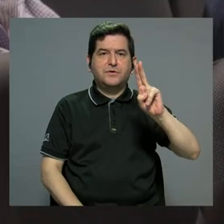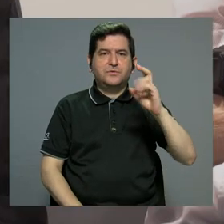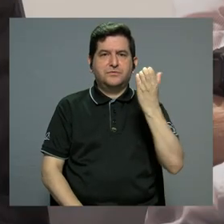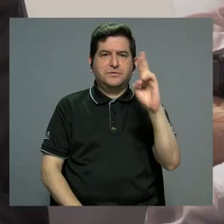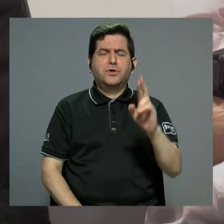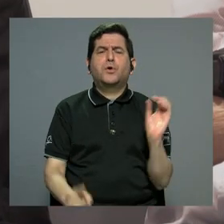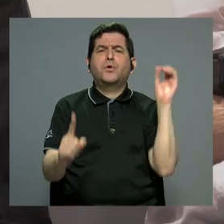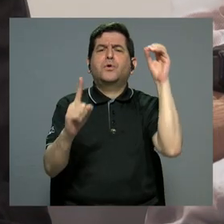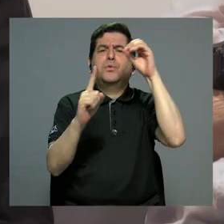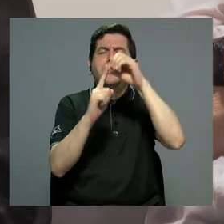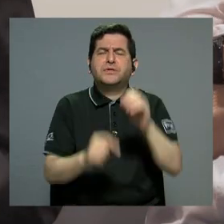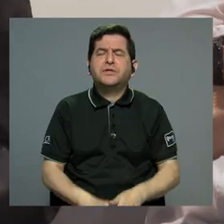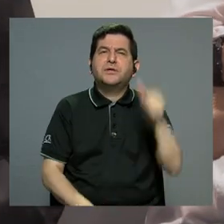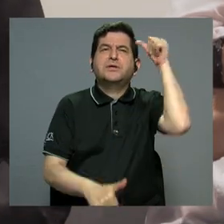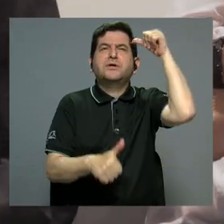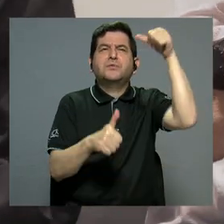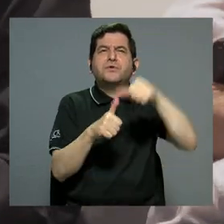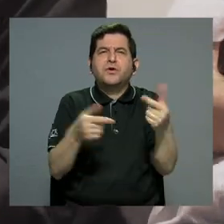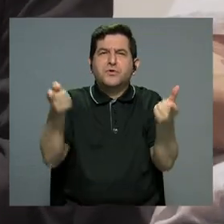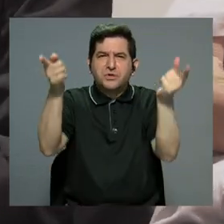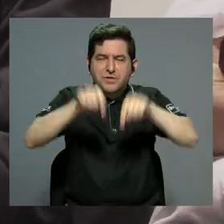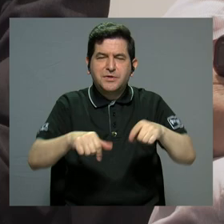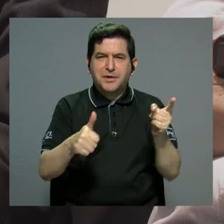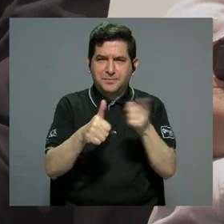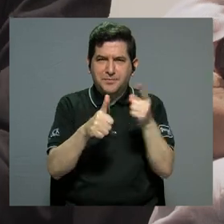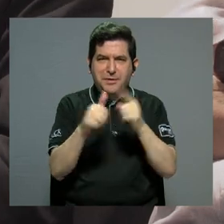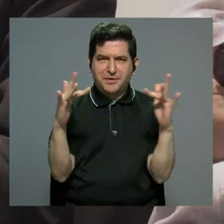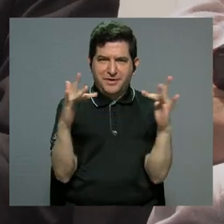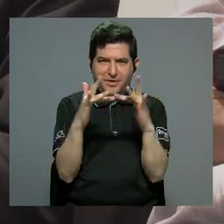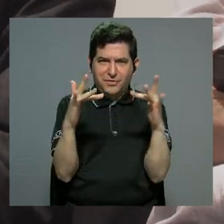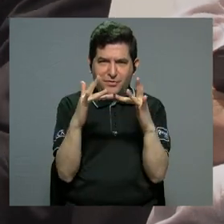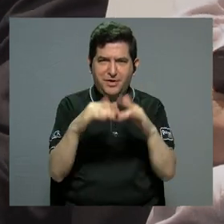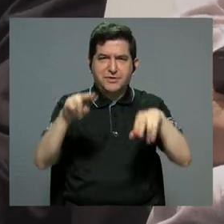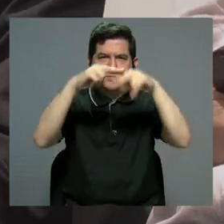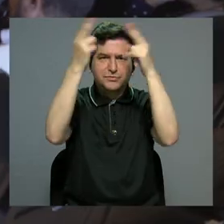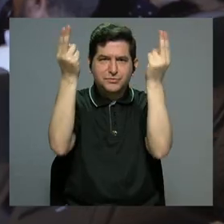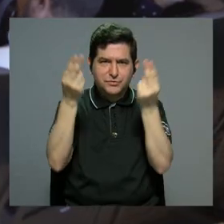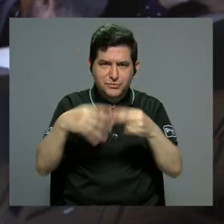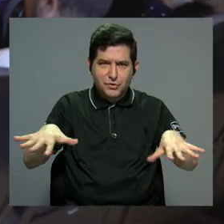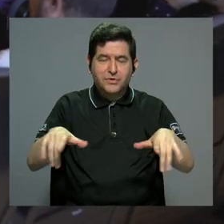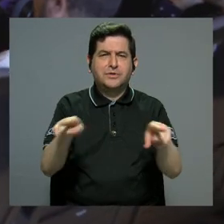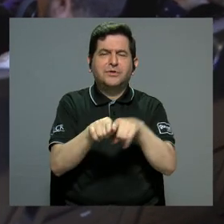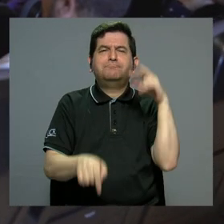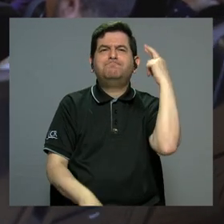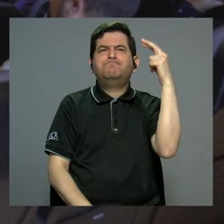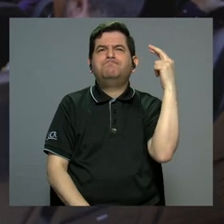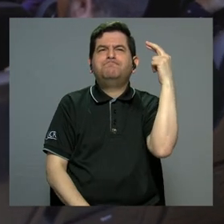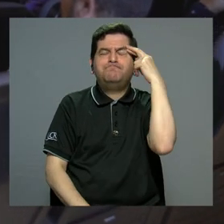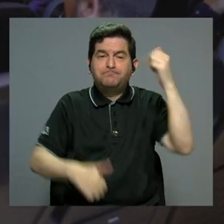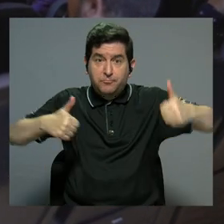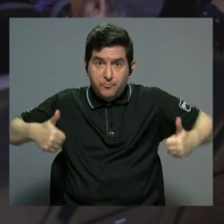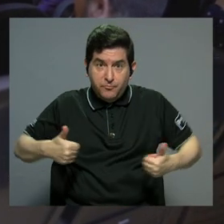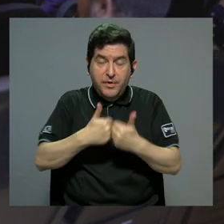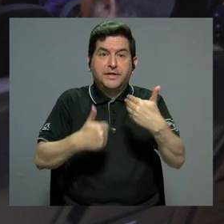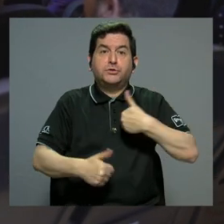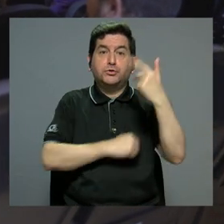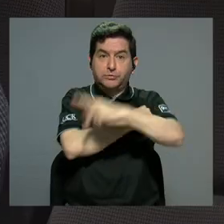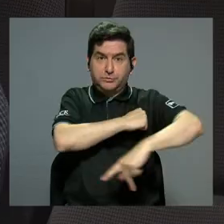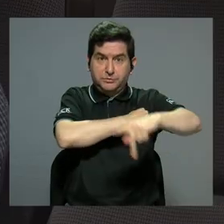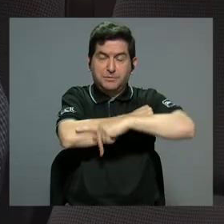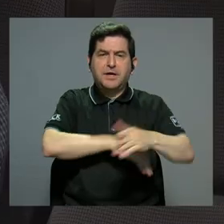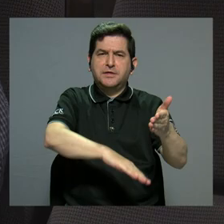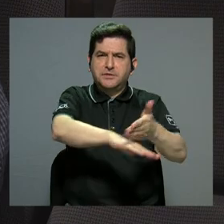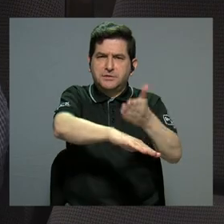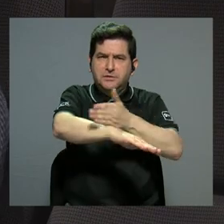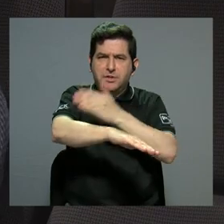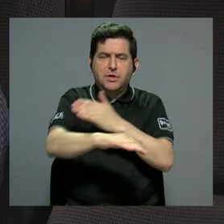UCR. El objetivo era recordar cómo sucedió esa primera conexión a internet y también reflexionar sobre los retos que tiene el país